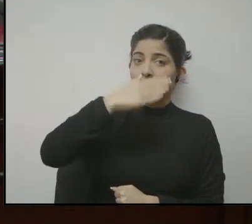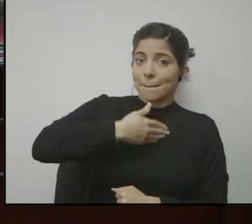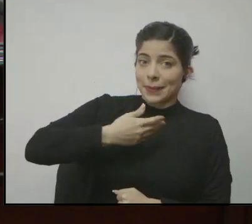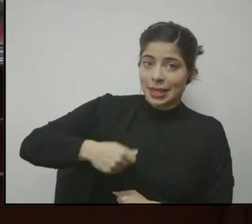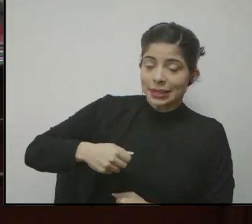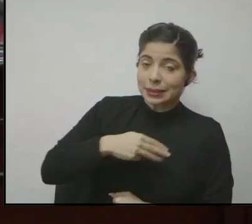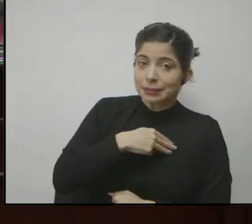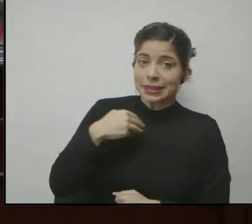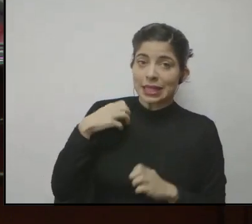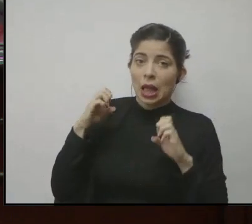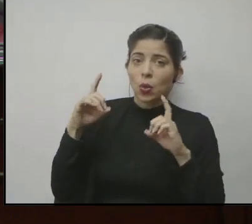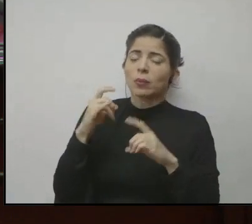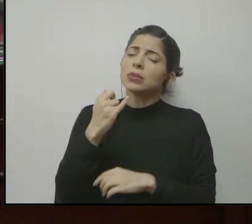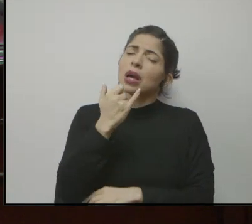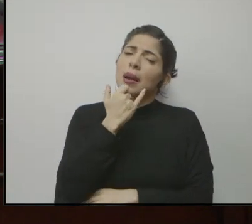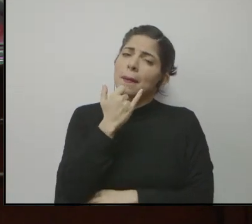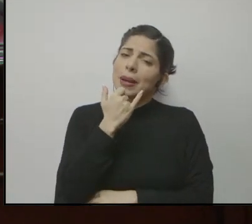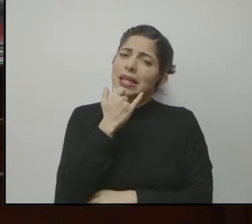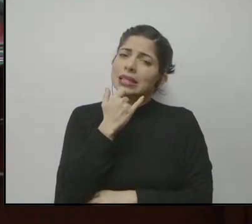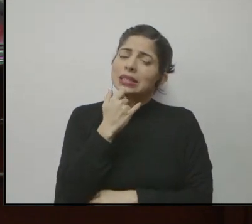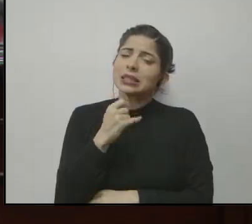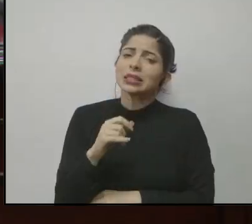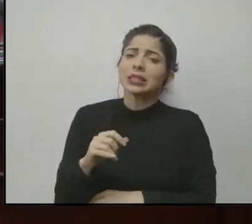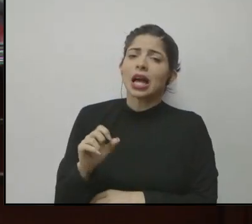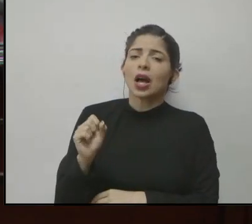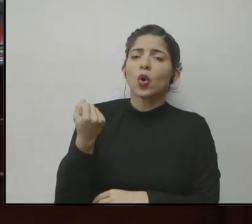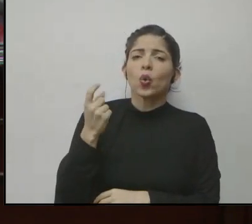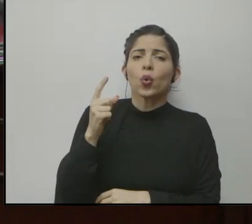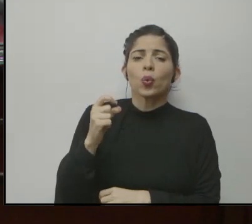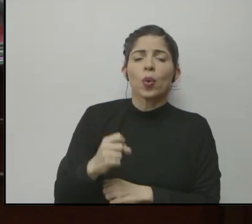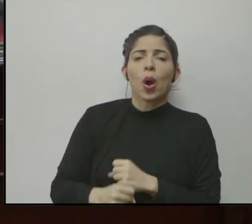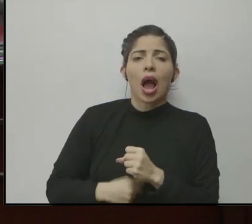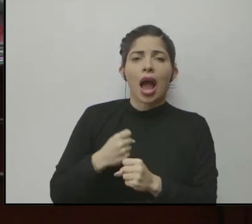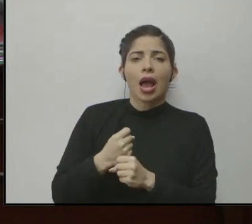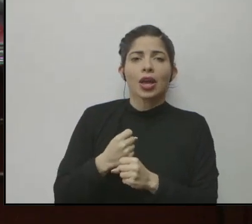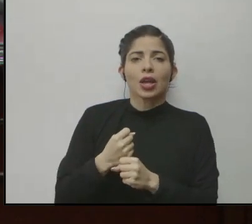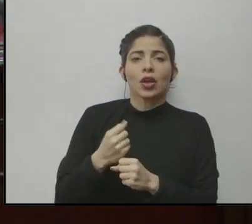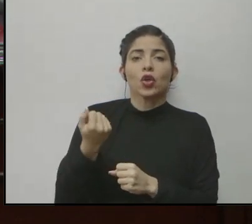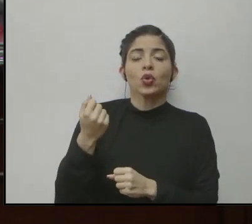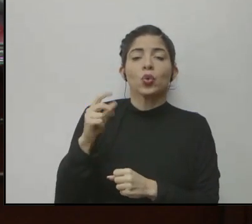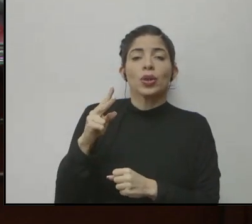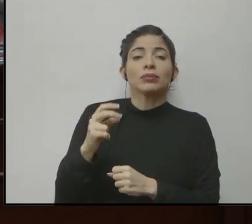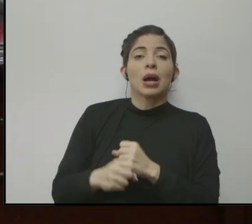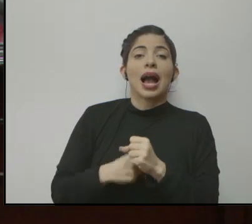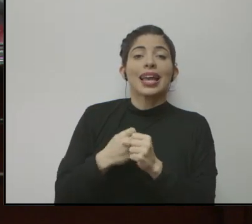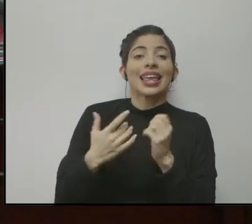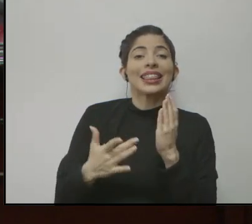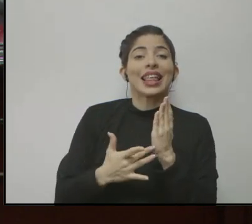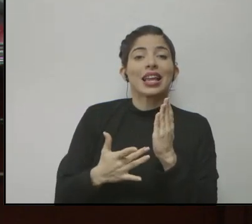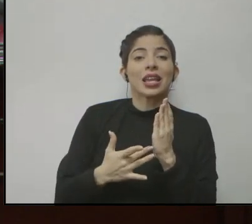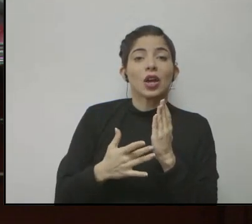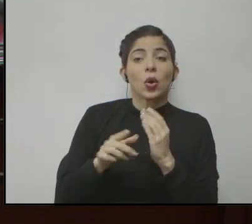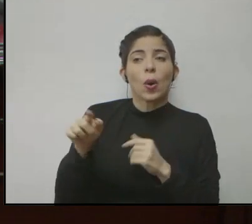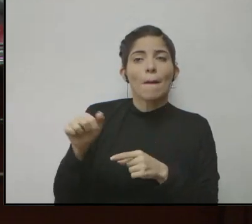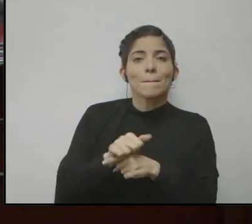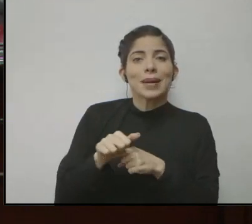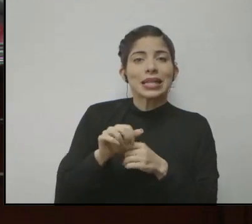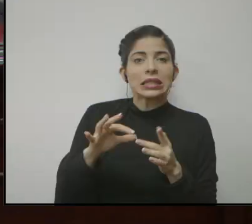Ministra de Educación. ¿Qué pasará con los duodécimos años de los técnicos con las prácticas de especialidad?